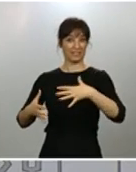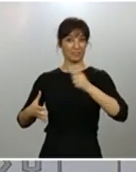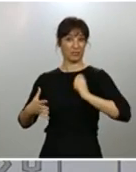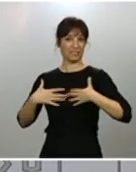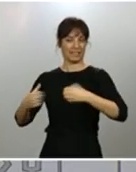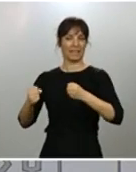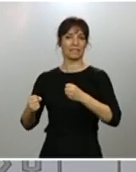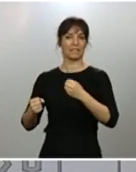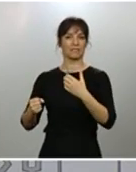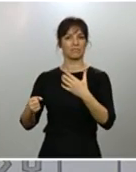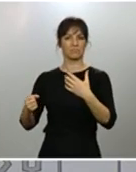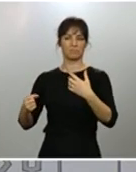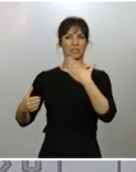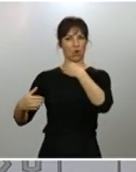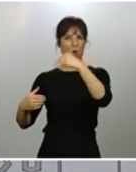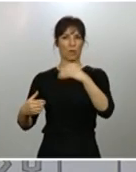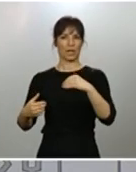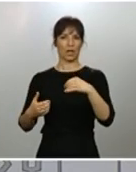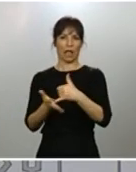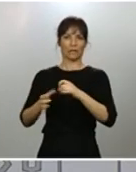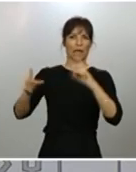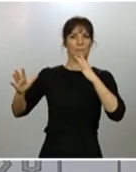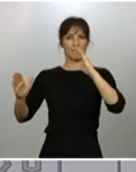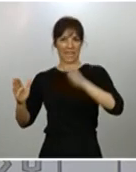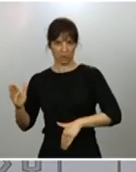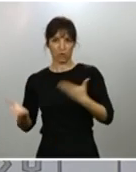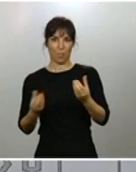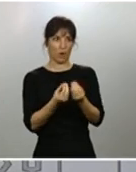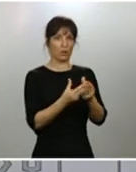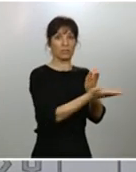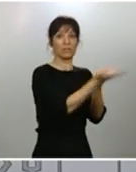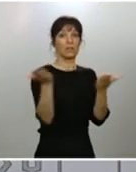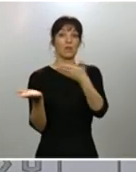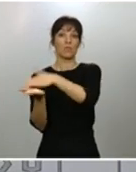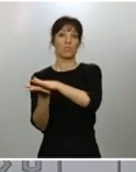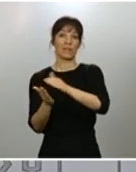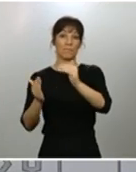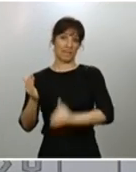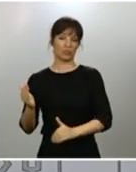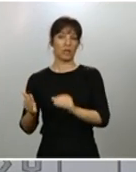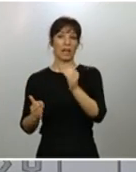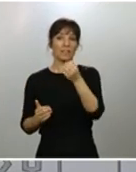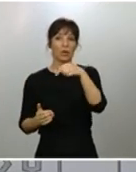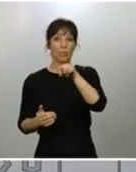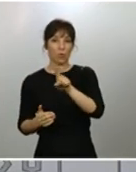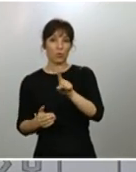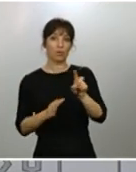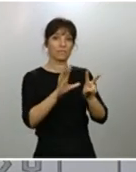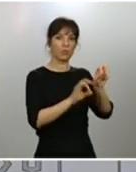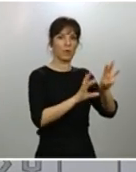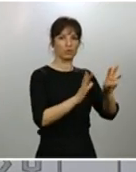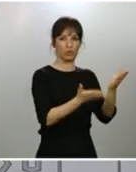menores que en la población general, también tienen una letalidad menor del 0,1% comparado con el 7,8% en la población